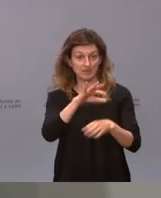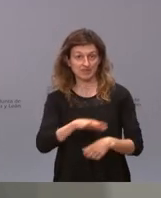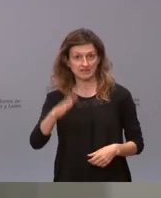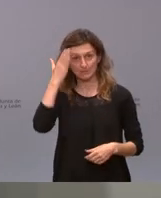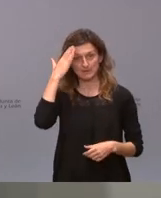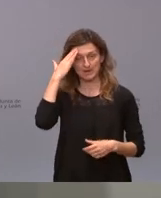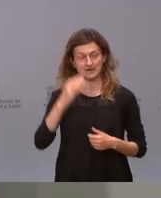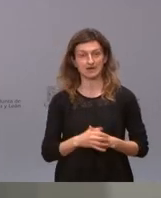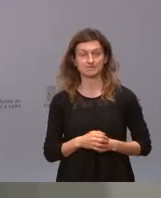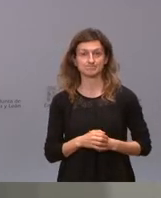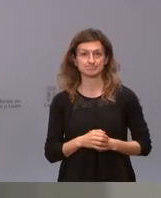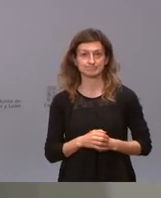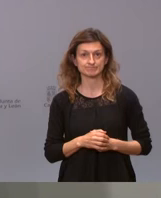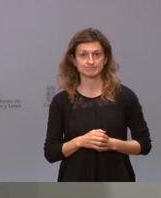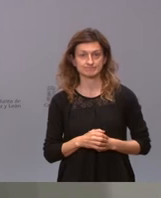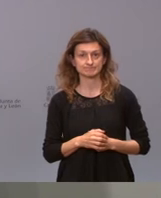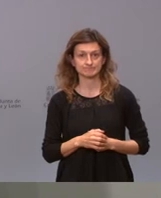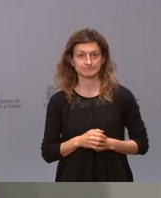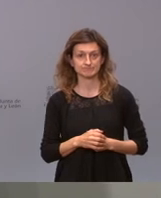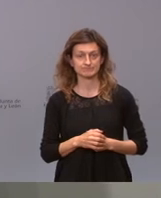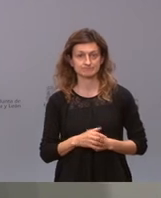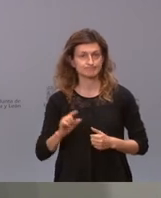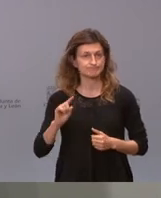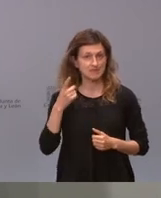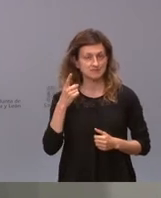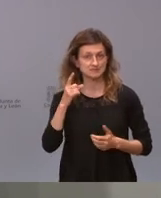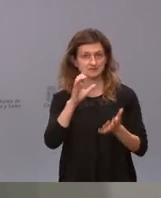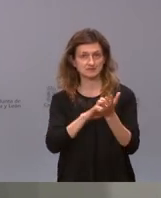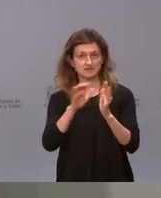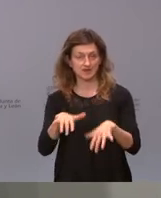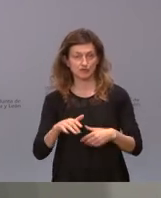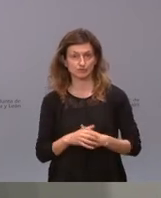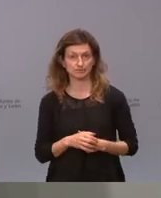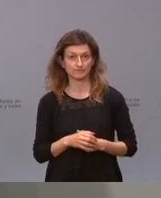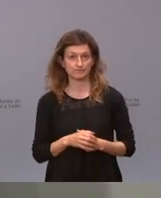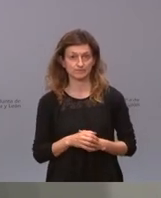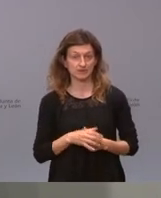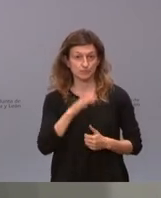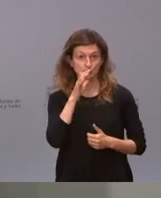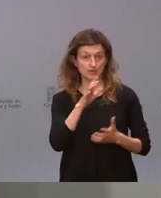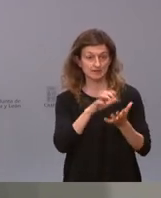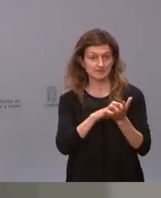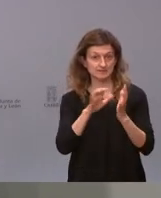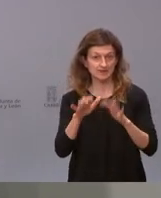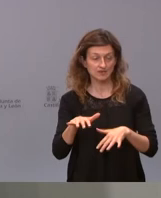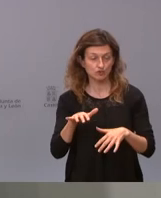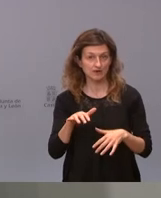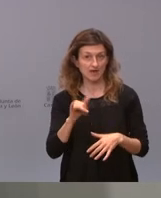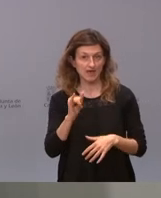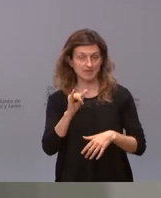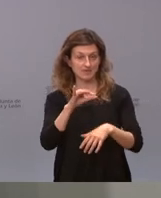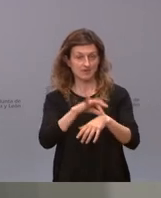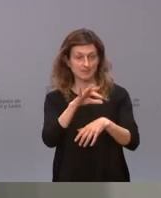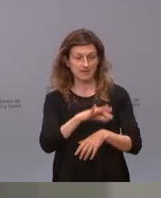primaria y más insisto en esta comunidad siendo esta comunidad la que más pediatras de atención